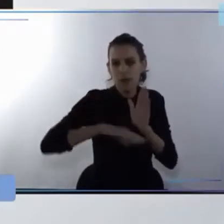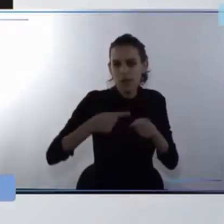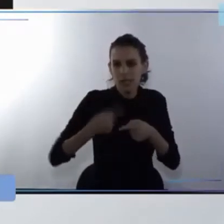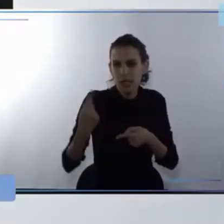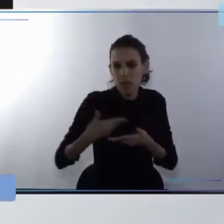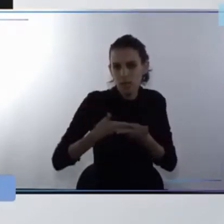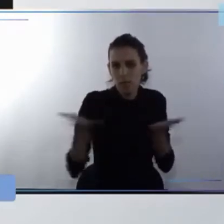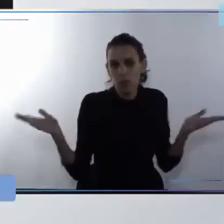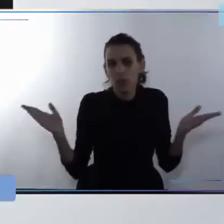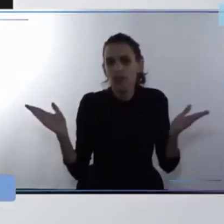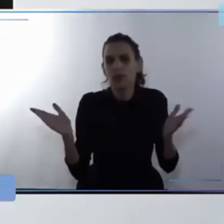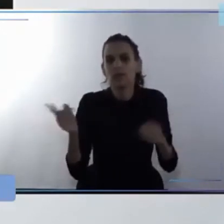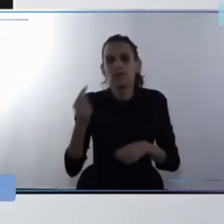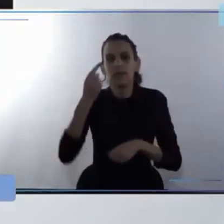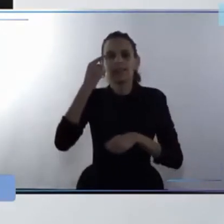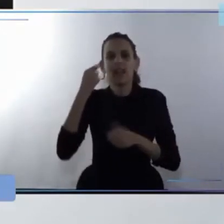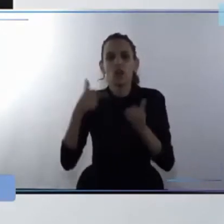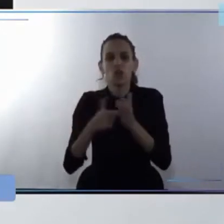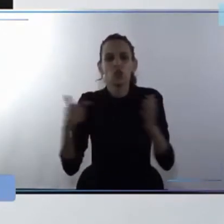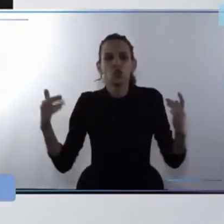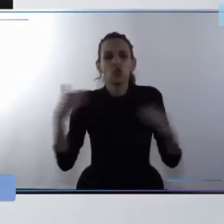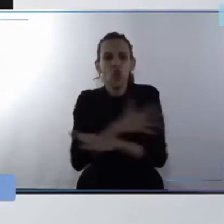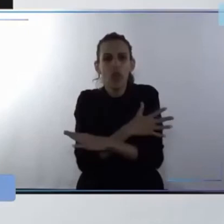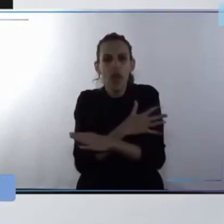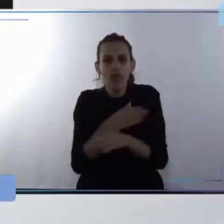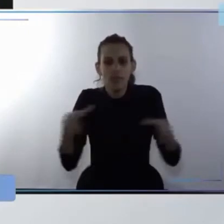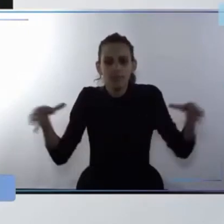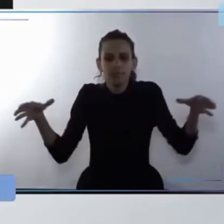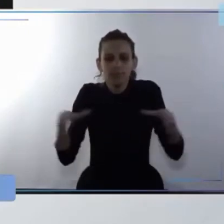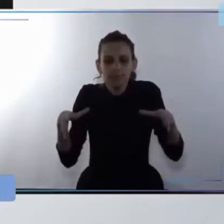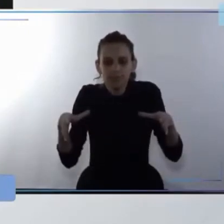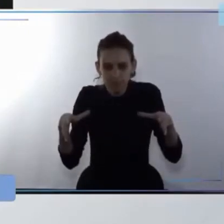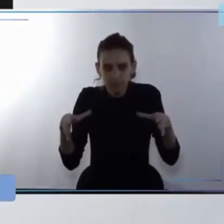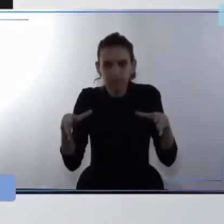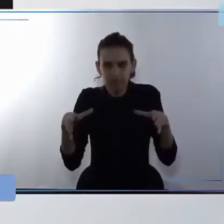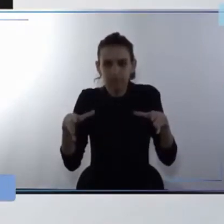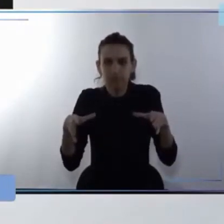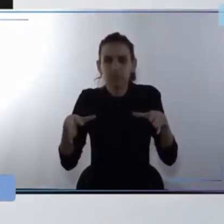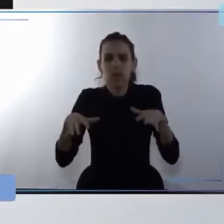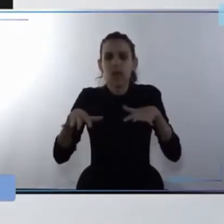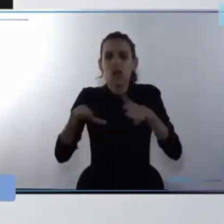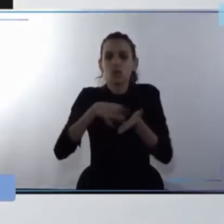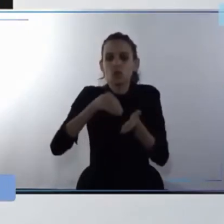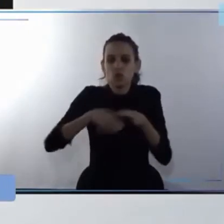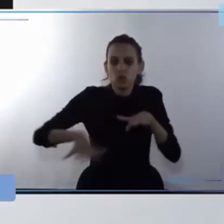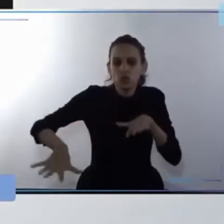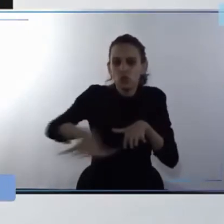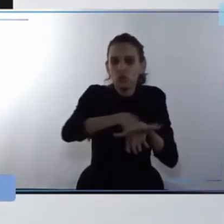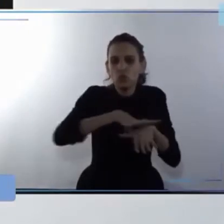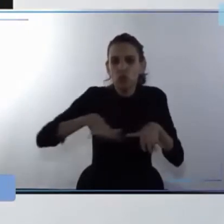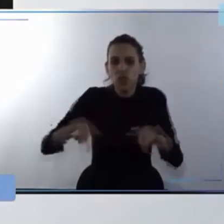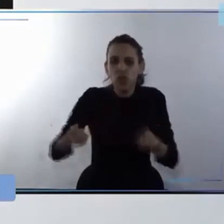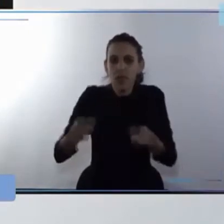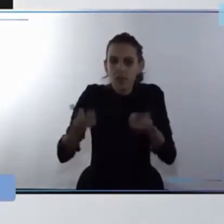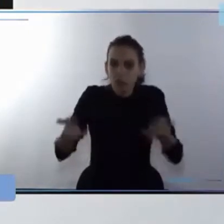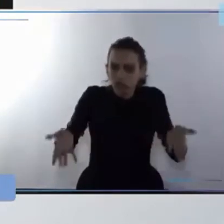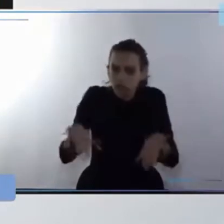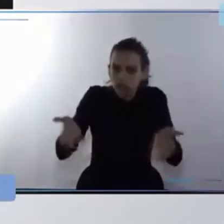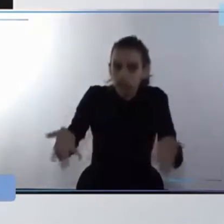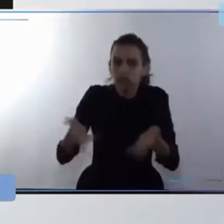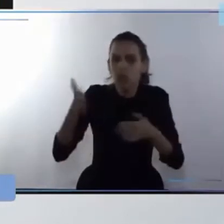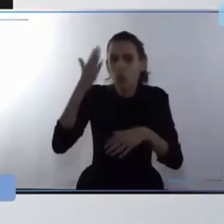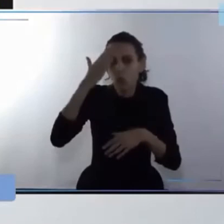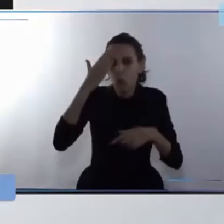ciudades más compactas más densas con usos mixtos del suelo y que estimulen la diversidad cultural